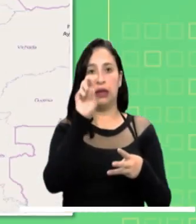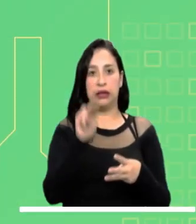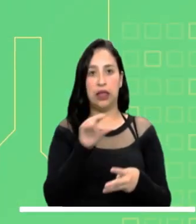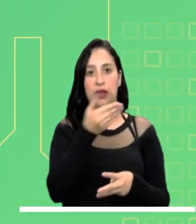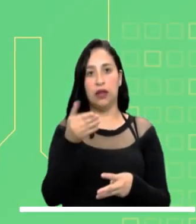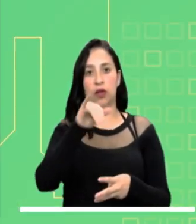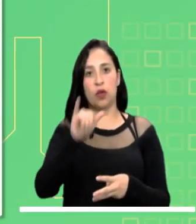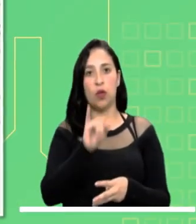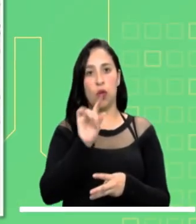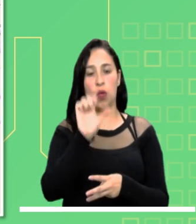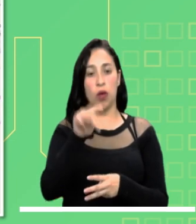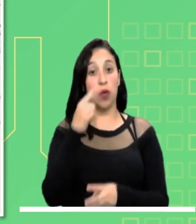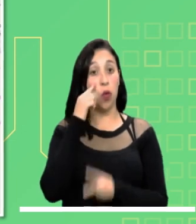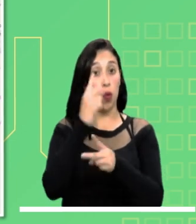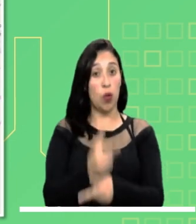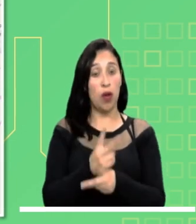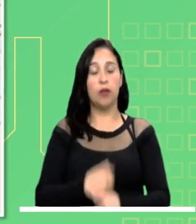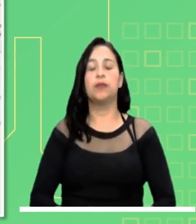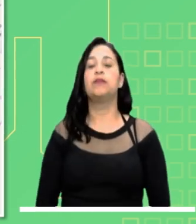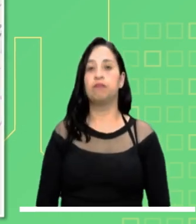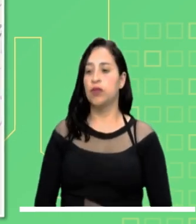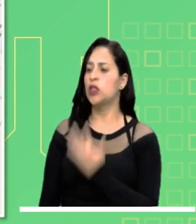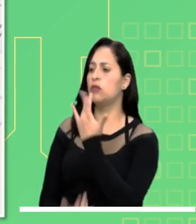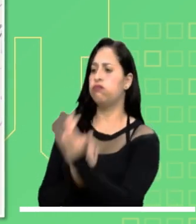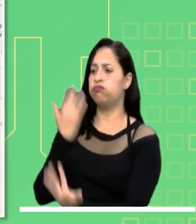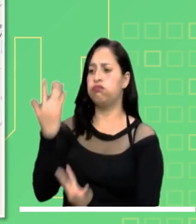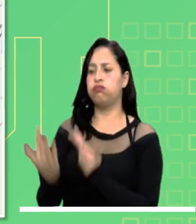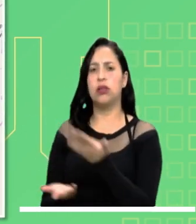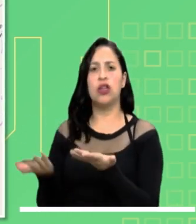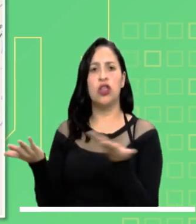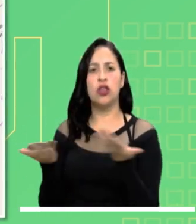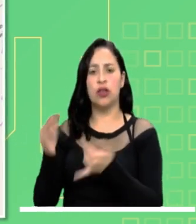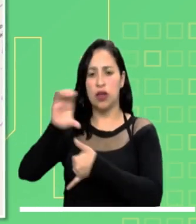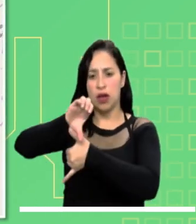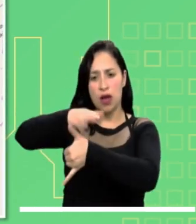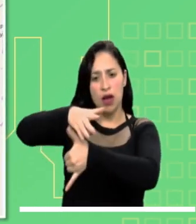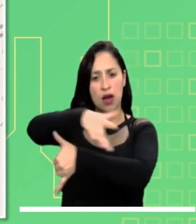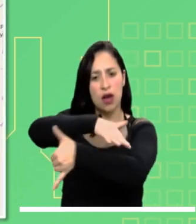Alerta por probabilidad de incendios en la región Caribe y en Casanare.